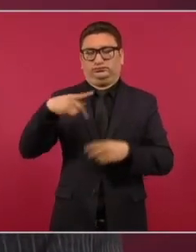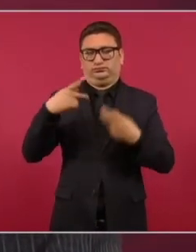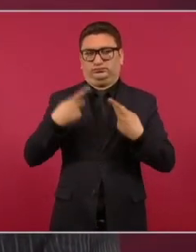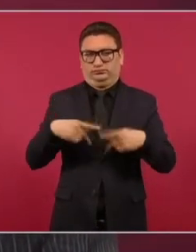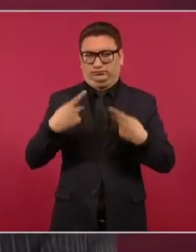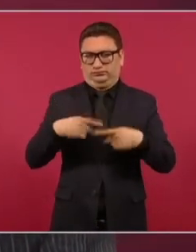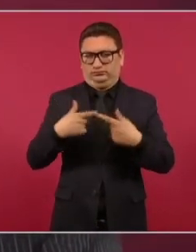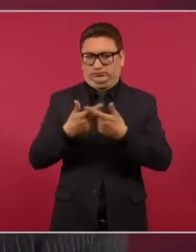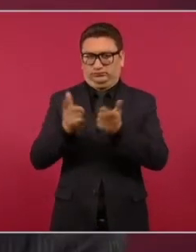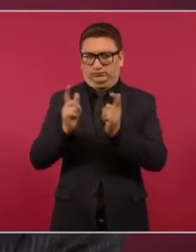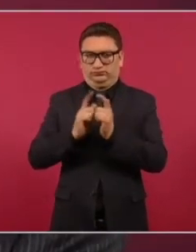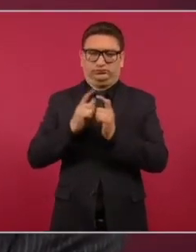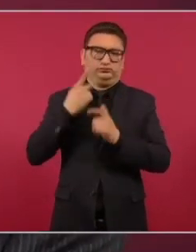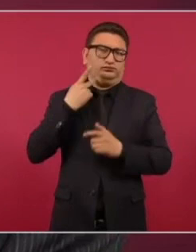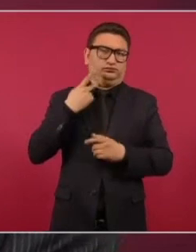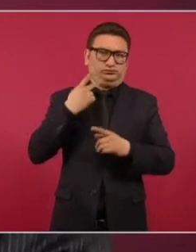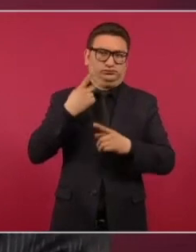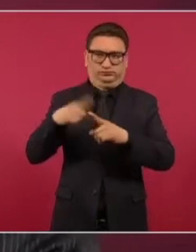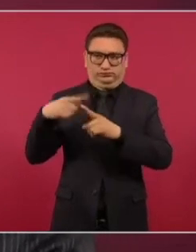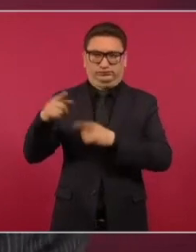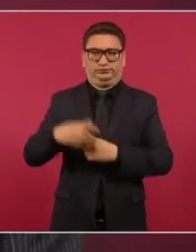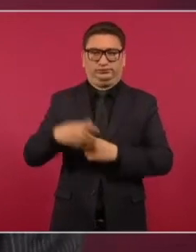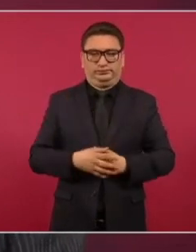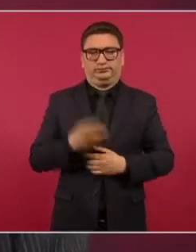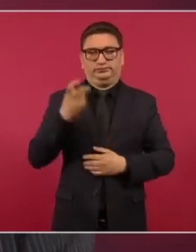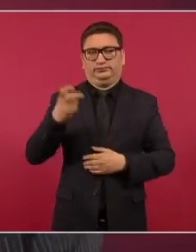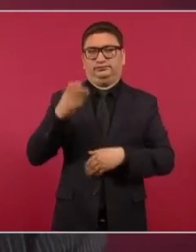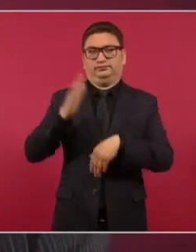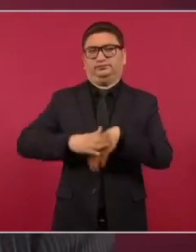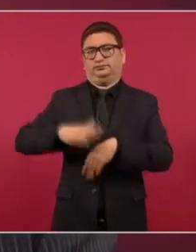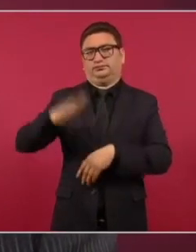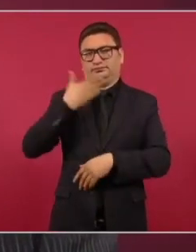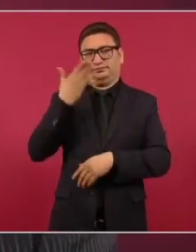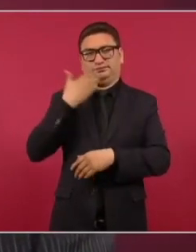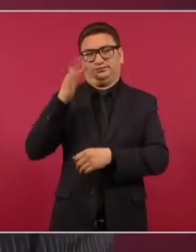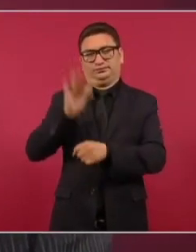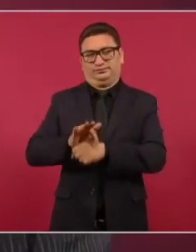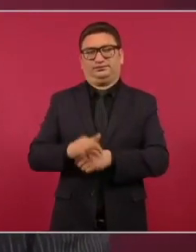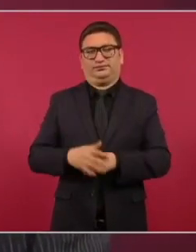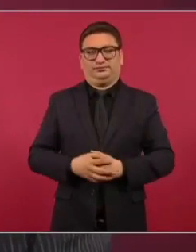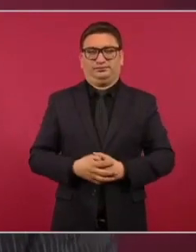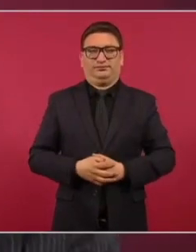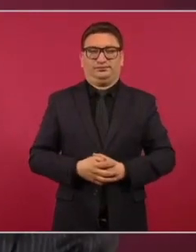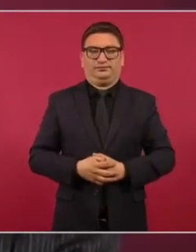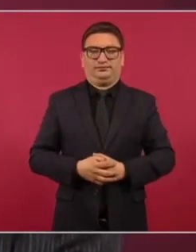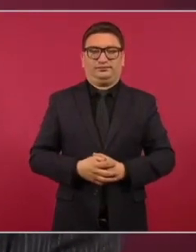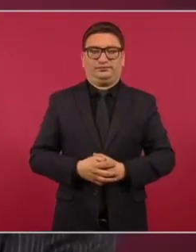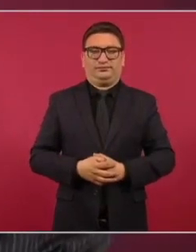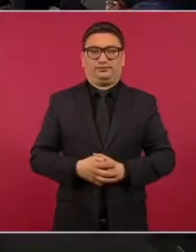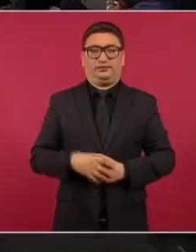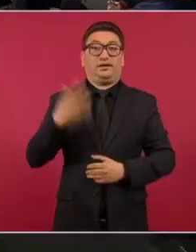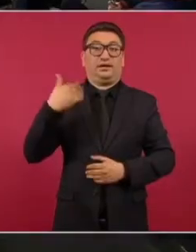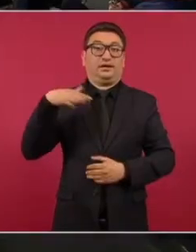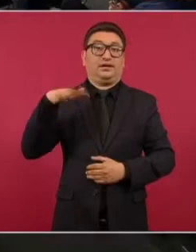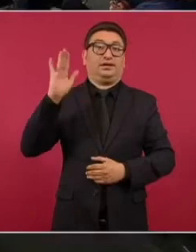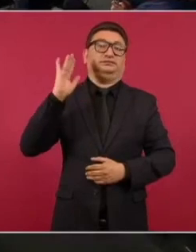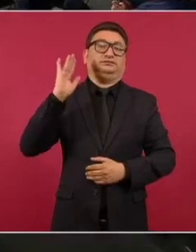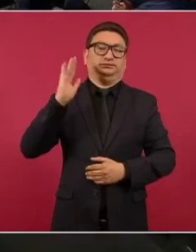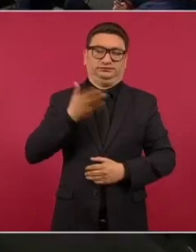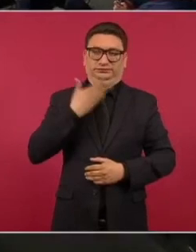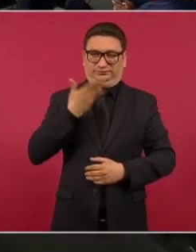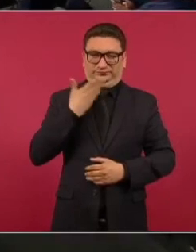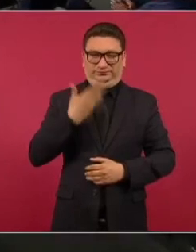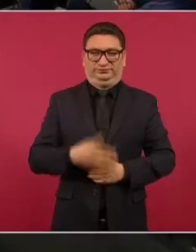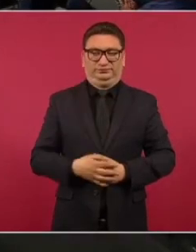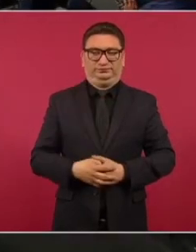que esos son los predilectos, eran los hijos predilectos